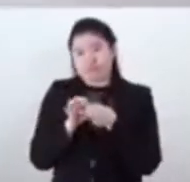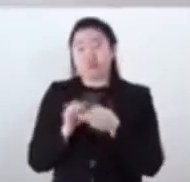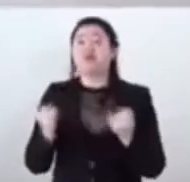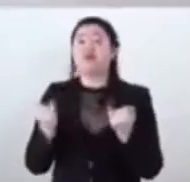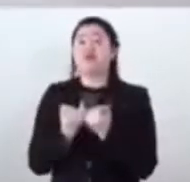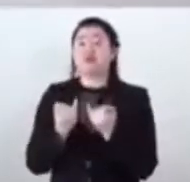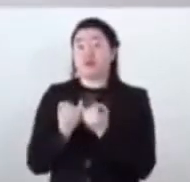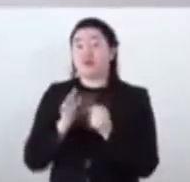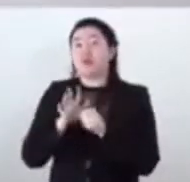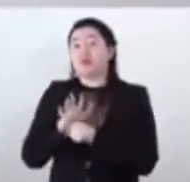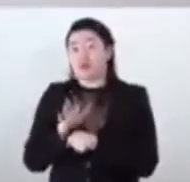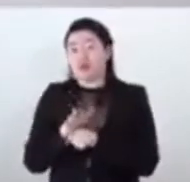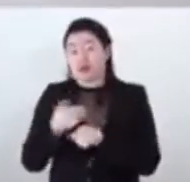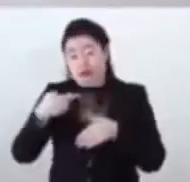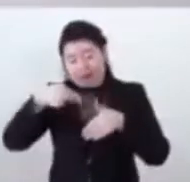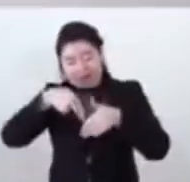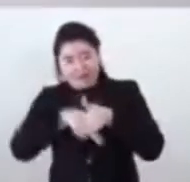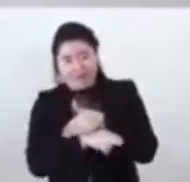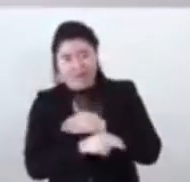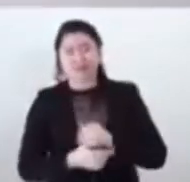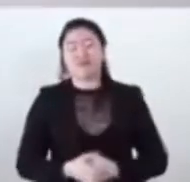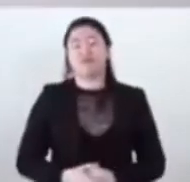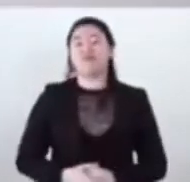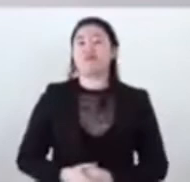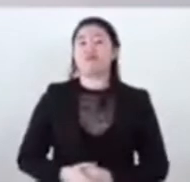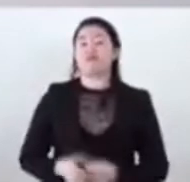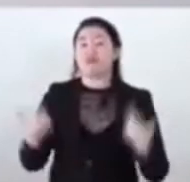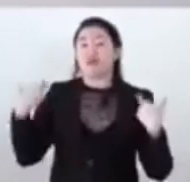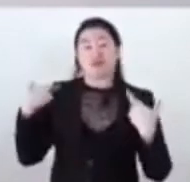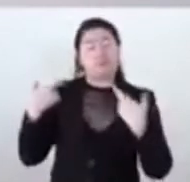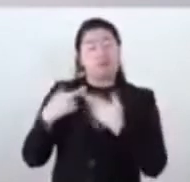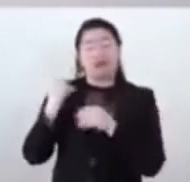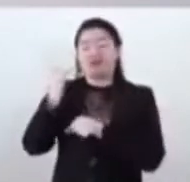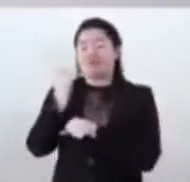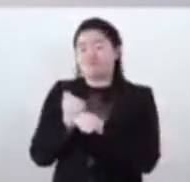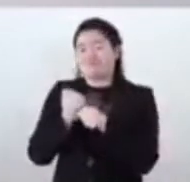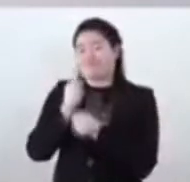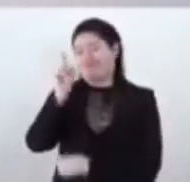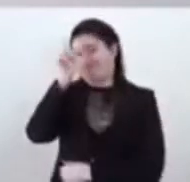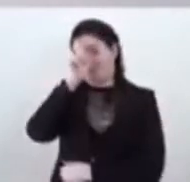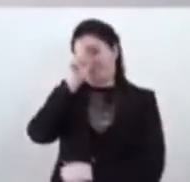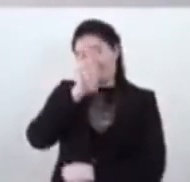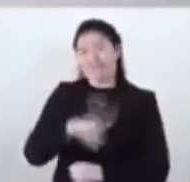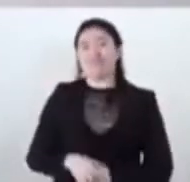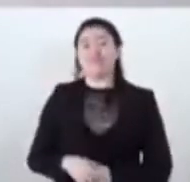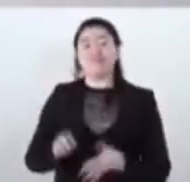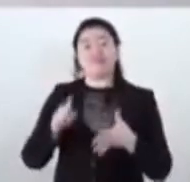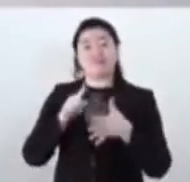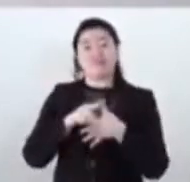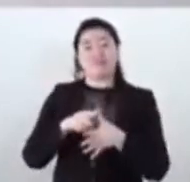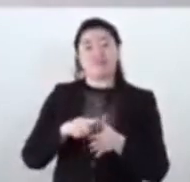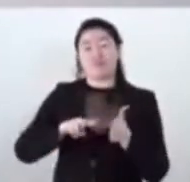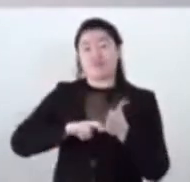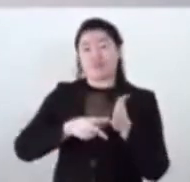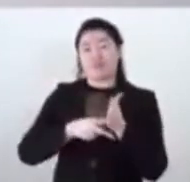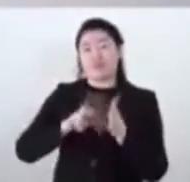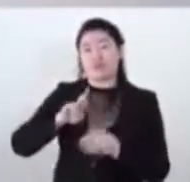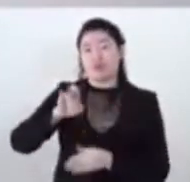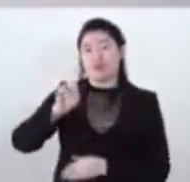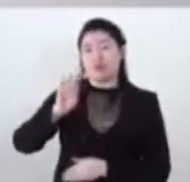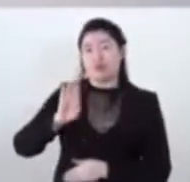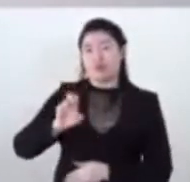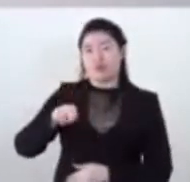incluyendo subterráneas. Docente, investigador y consultor. Ingeniero Rubén Alfonso